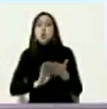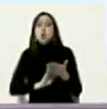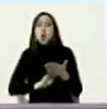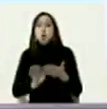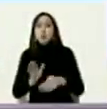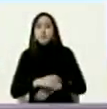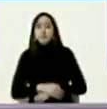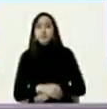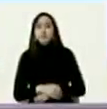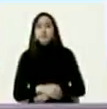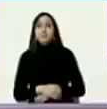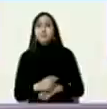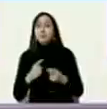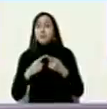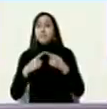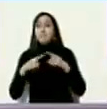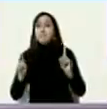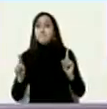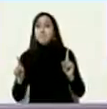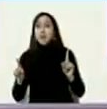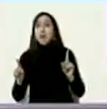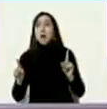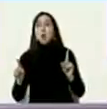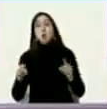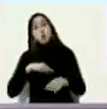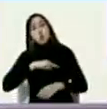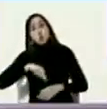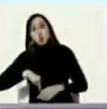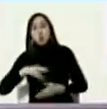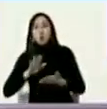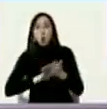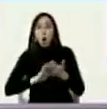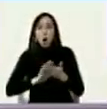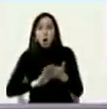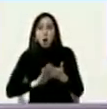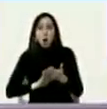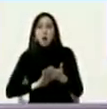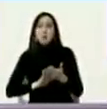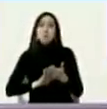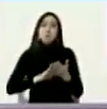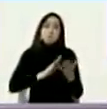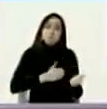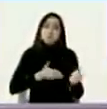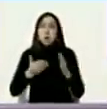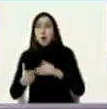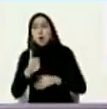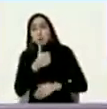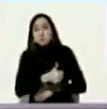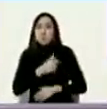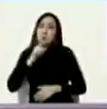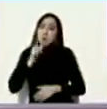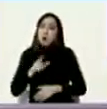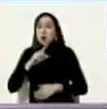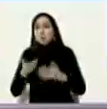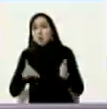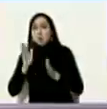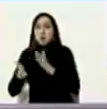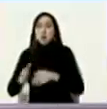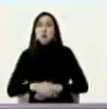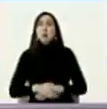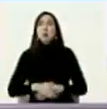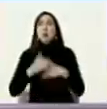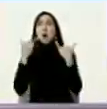pero bueno lo resolvemos y a veces tenemos recaída yo aspiro que en este segundo